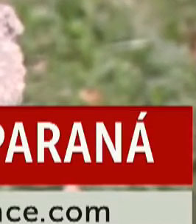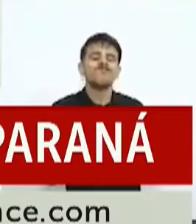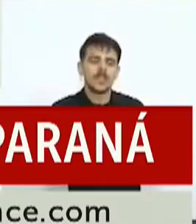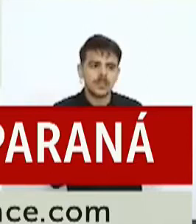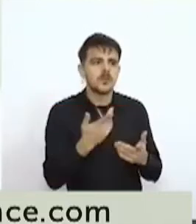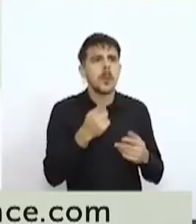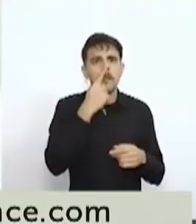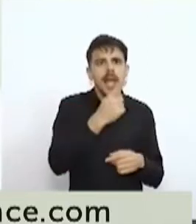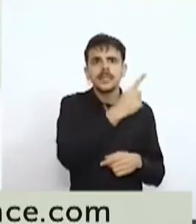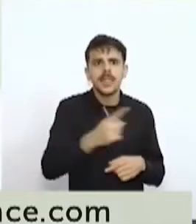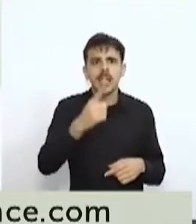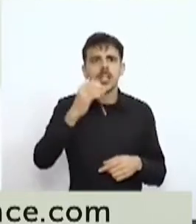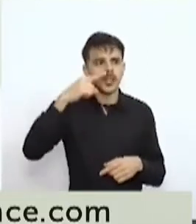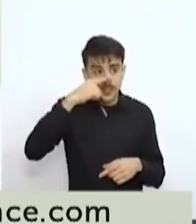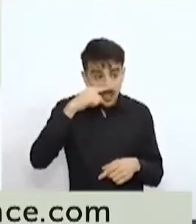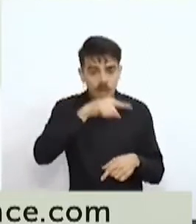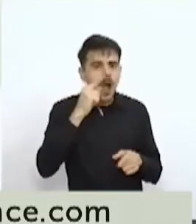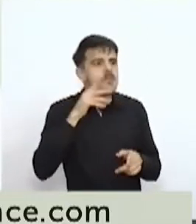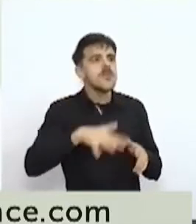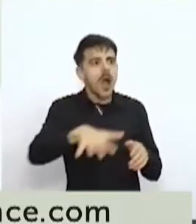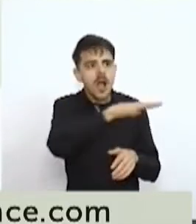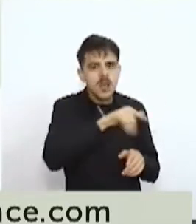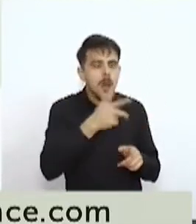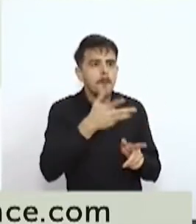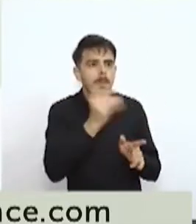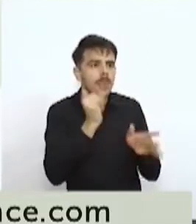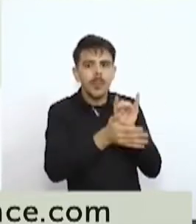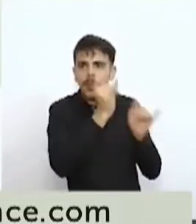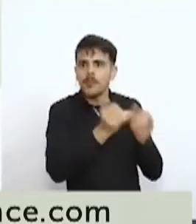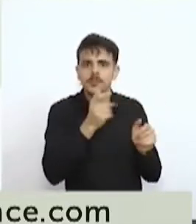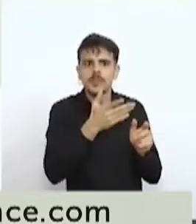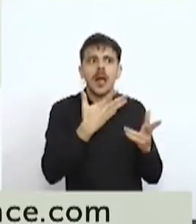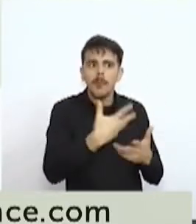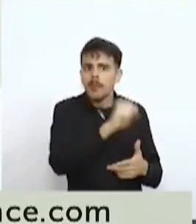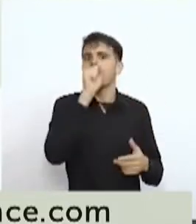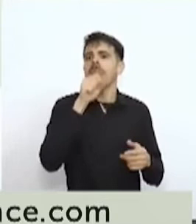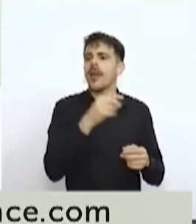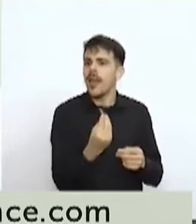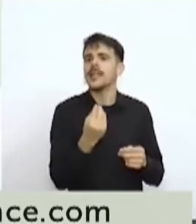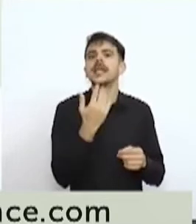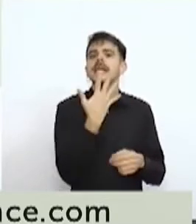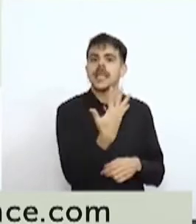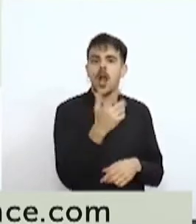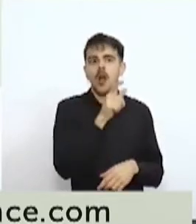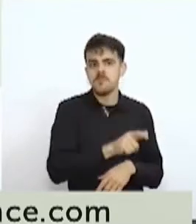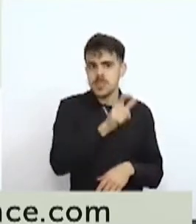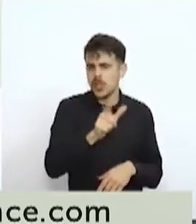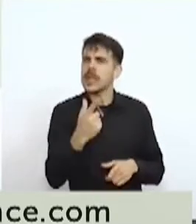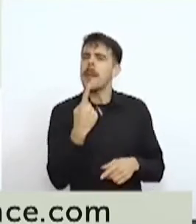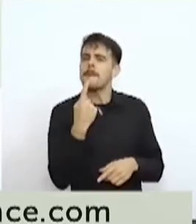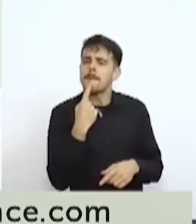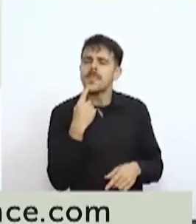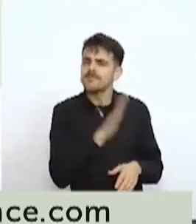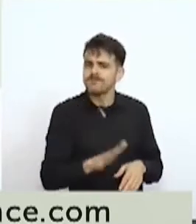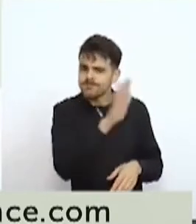familias que se visitaron permitieron detectar 5 casos sospechosos, decir, 5 personas que reunían condiciones como para